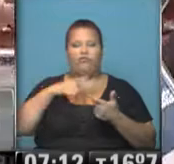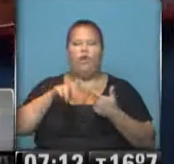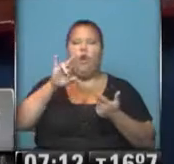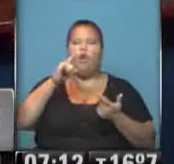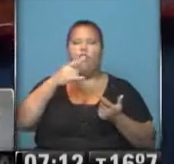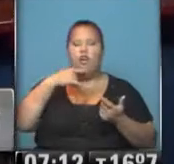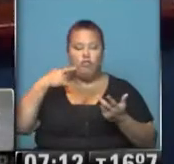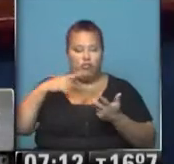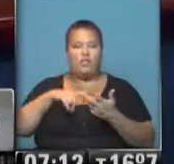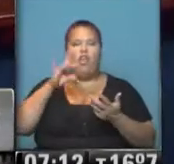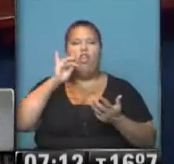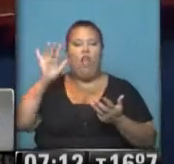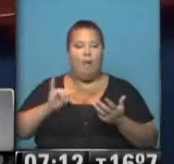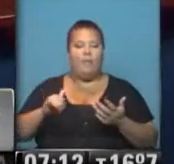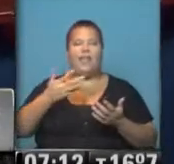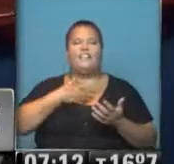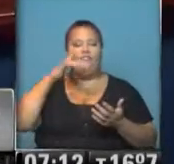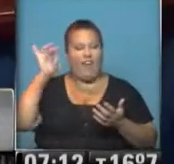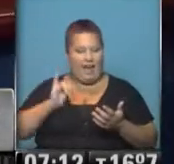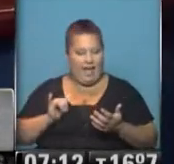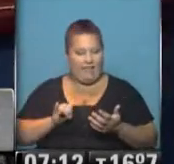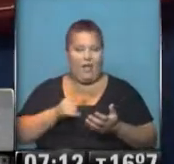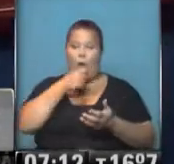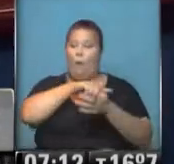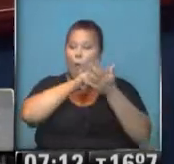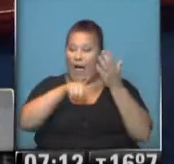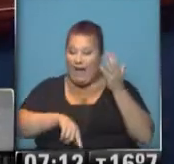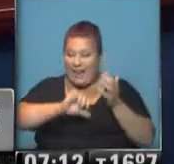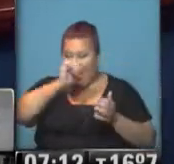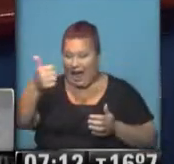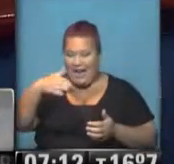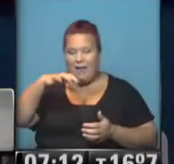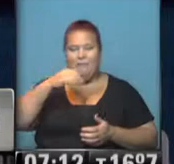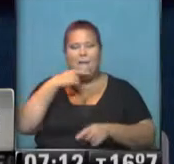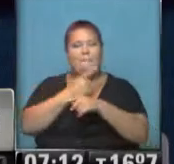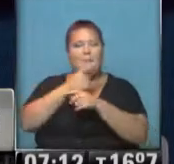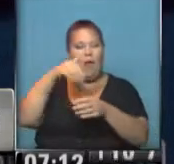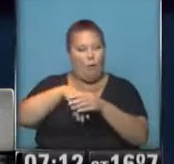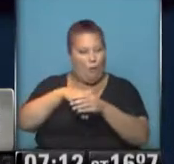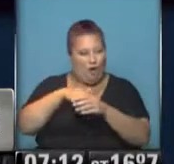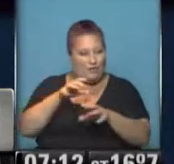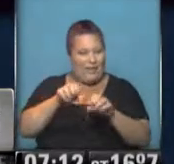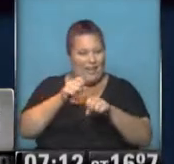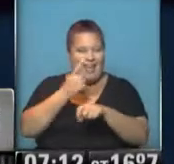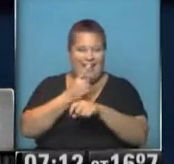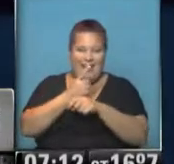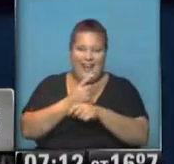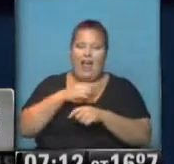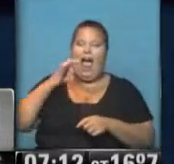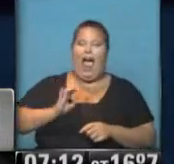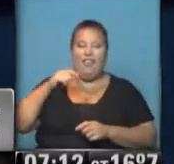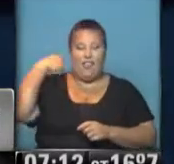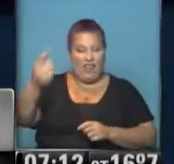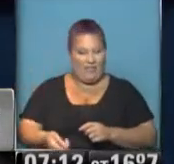Julián Domínguez y Aníbal Fernández. Bueno, cualquiera de ellos que gane las PAS o recordemos las primarias, simultáneas, abiertas y obligatorias del año